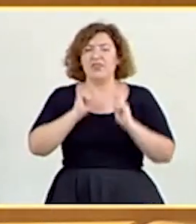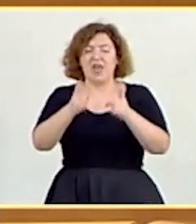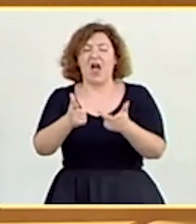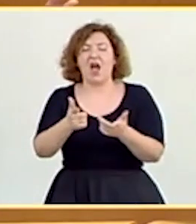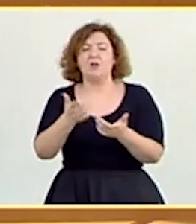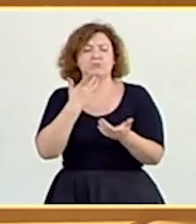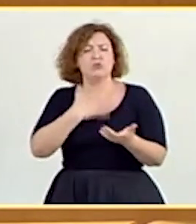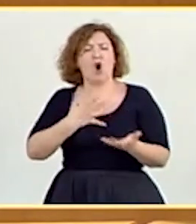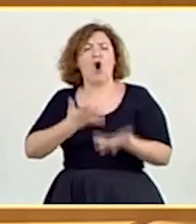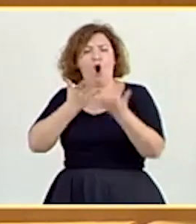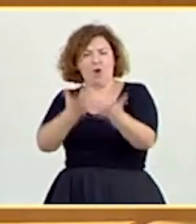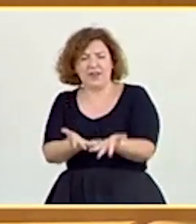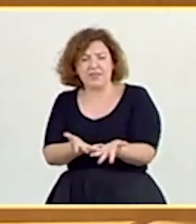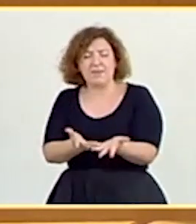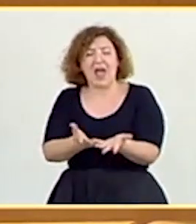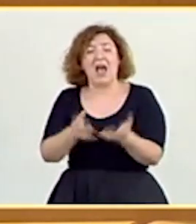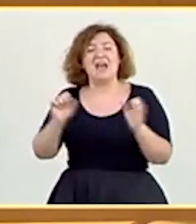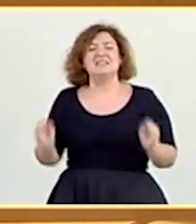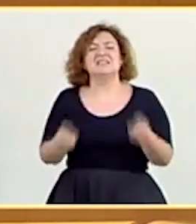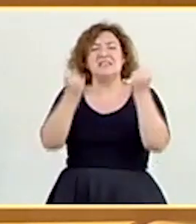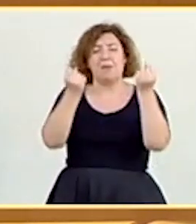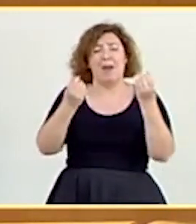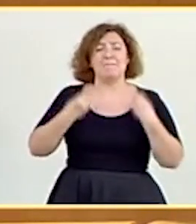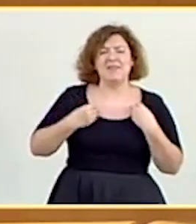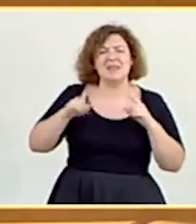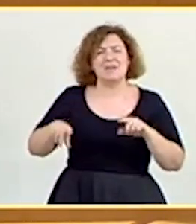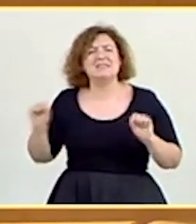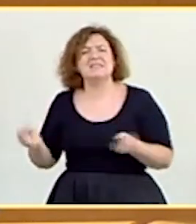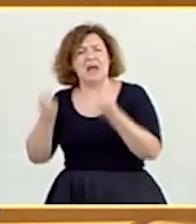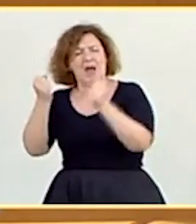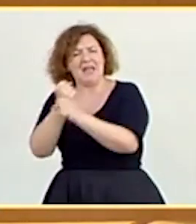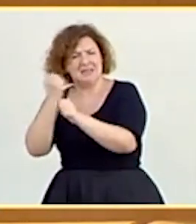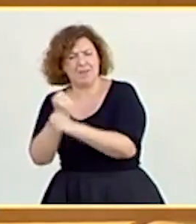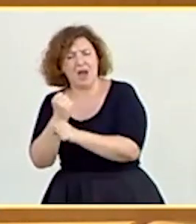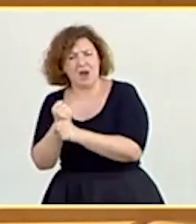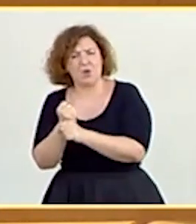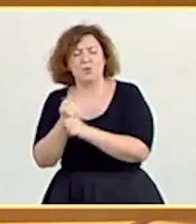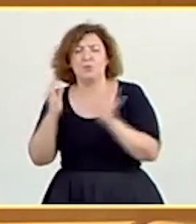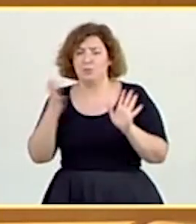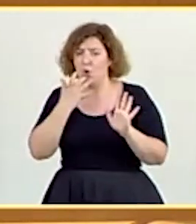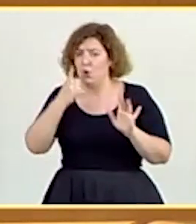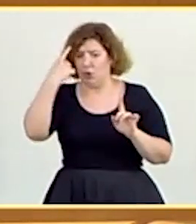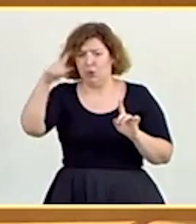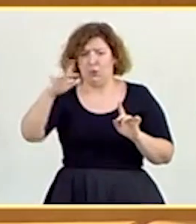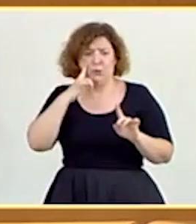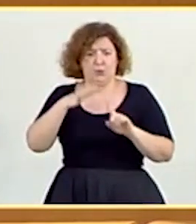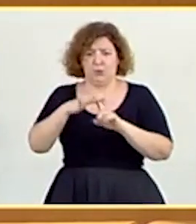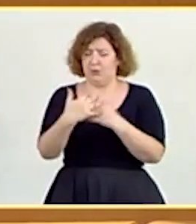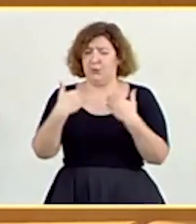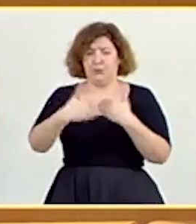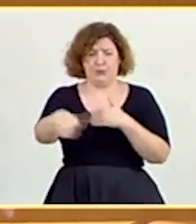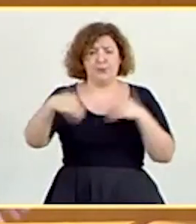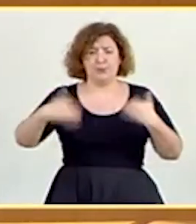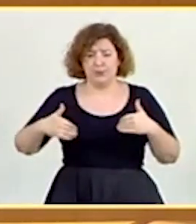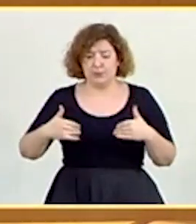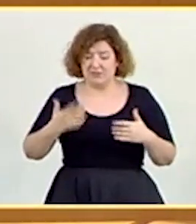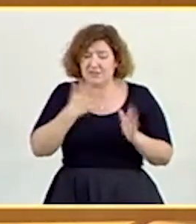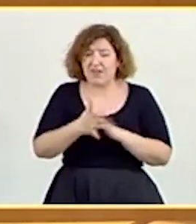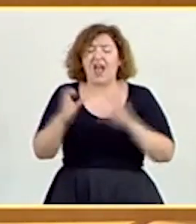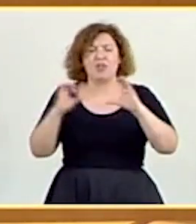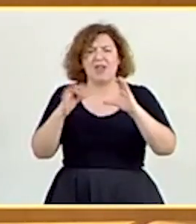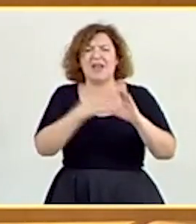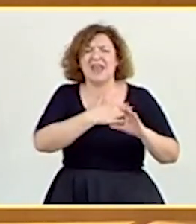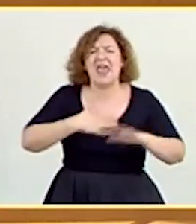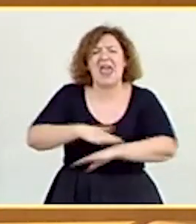Gobierno para salvar vidas y para salvar empleos. Porque fuimos conscientes de la magnitud de lo que se nos venía encima. Hemos demostrado que somos un partido de